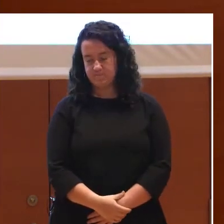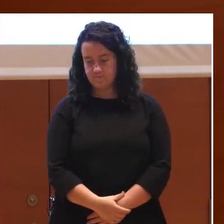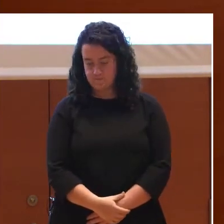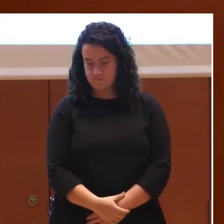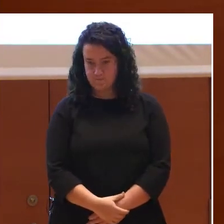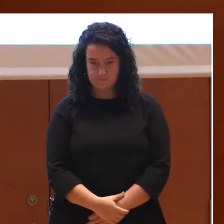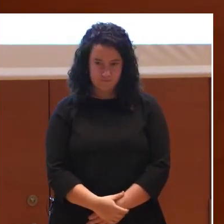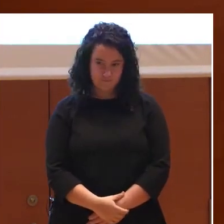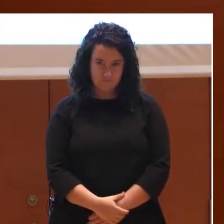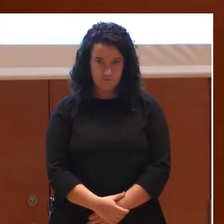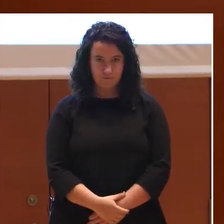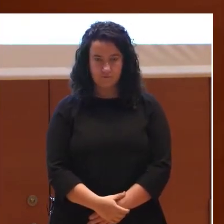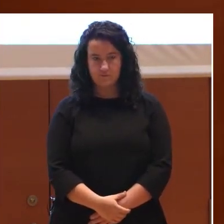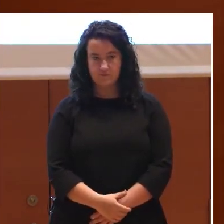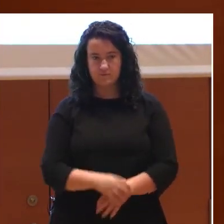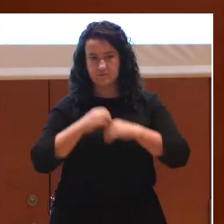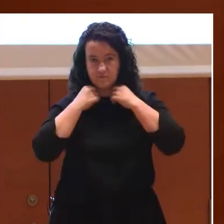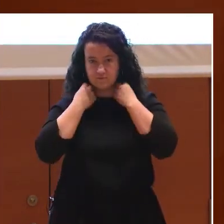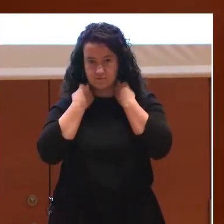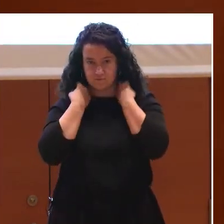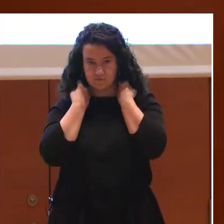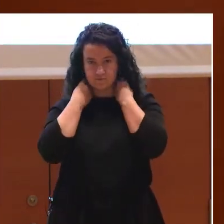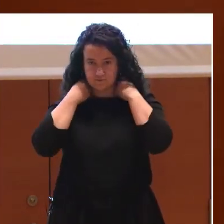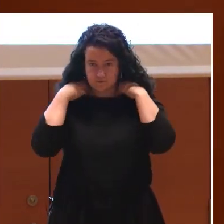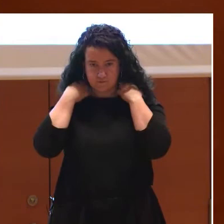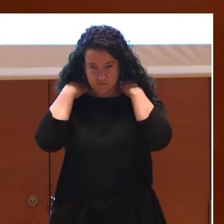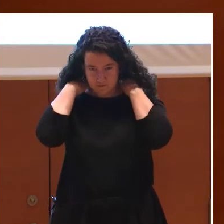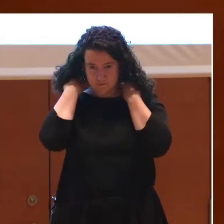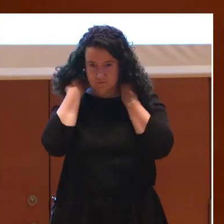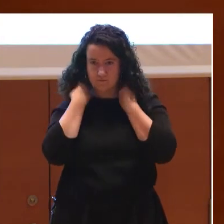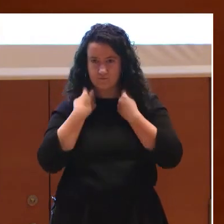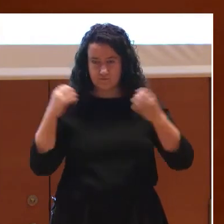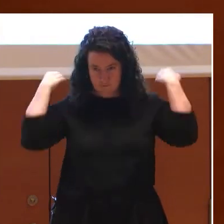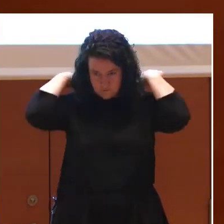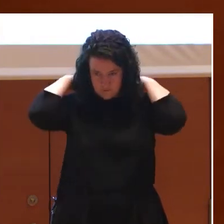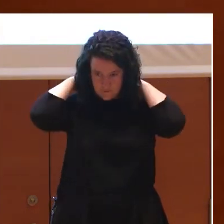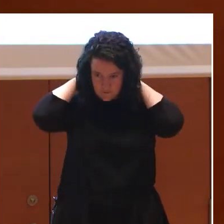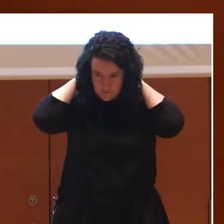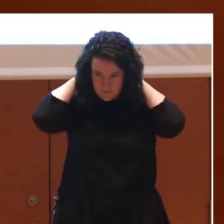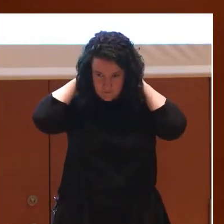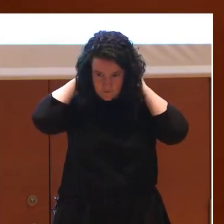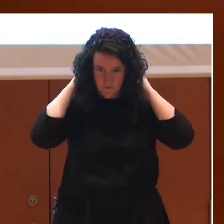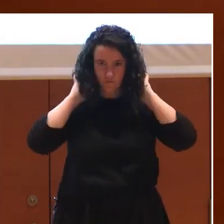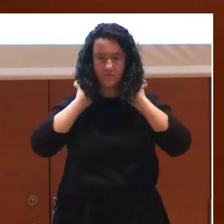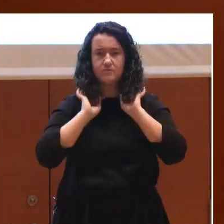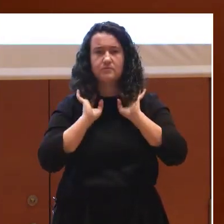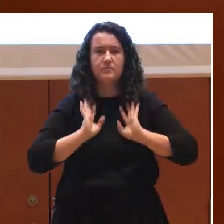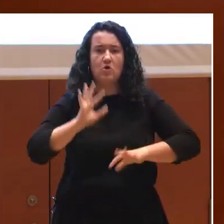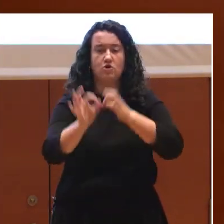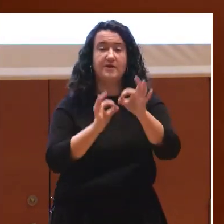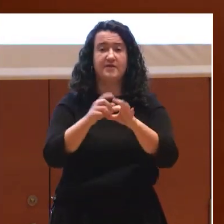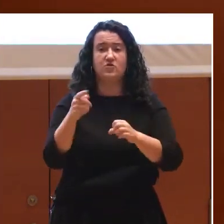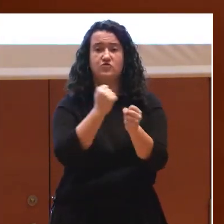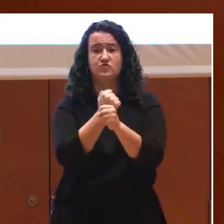las prácticas en las que la organización trabaja y con una ventaja fundamental, si me permitís que haga esta lectura, que es